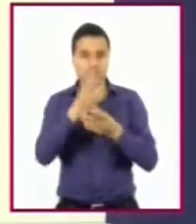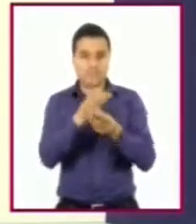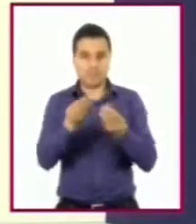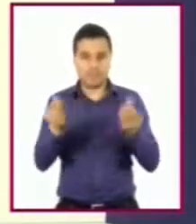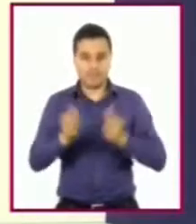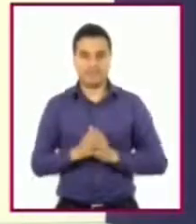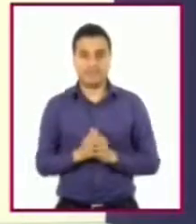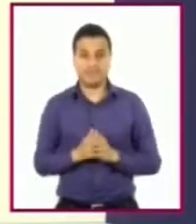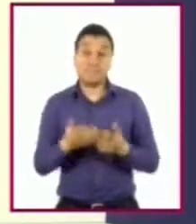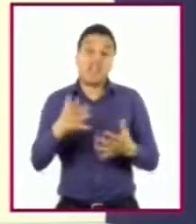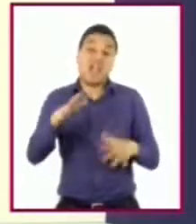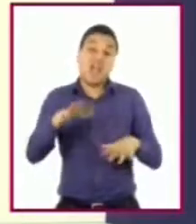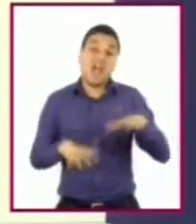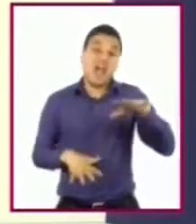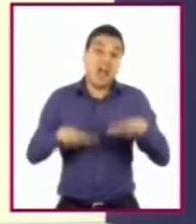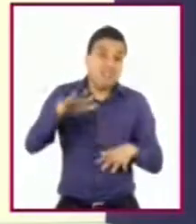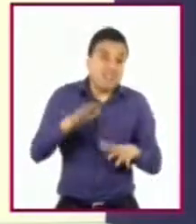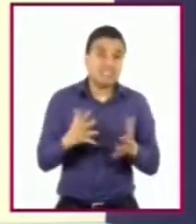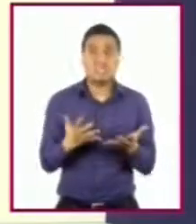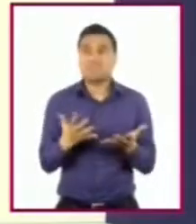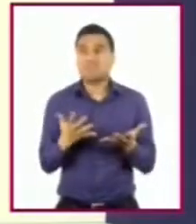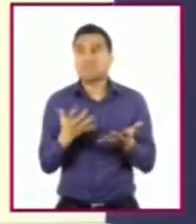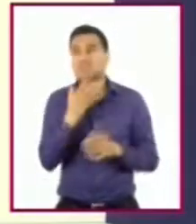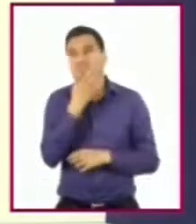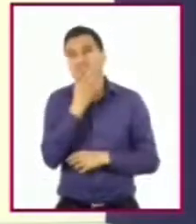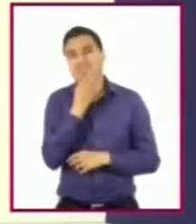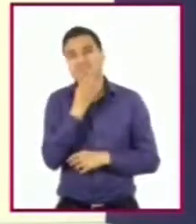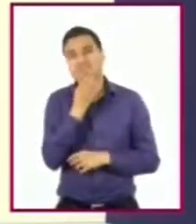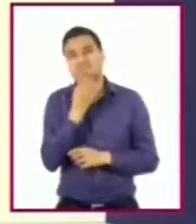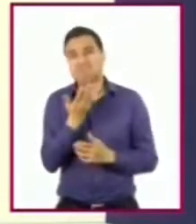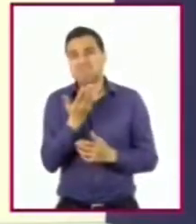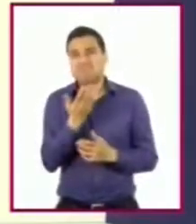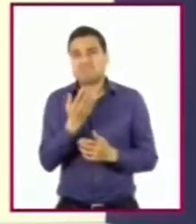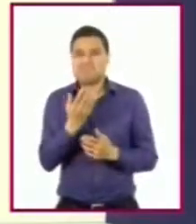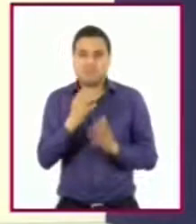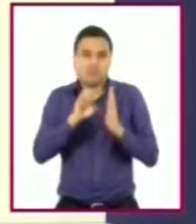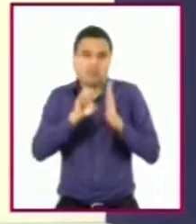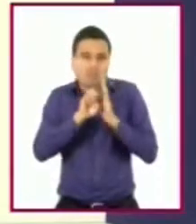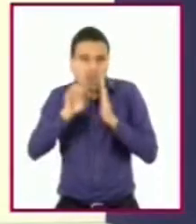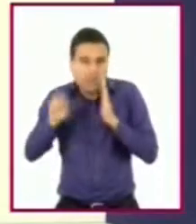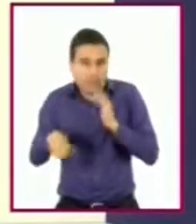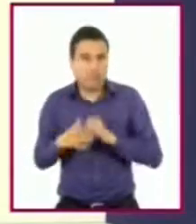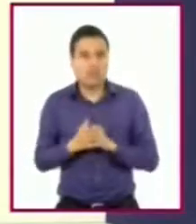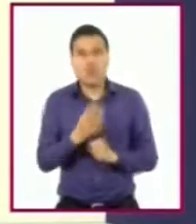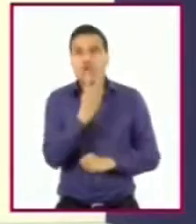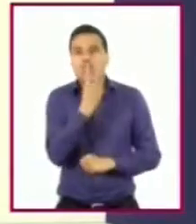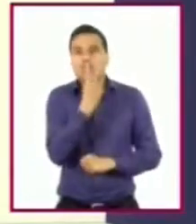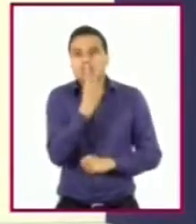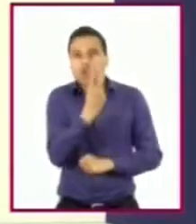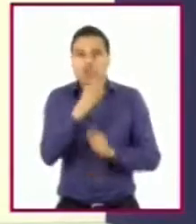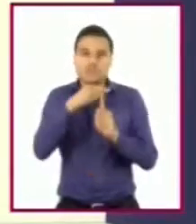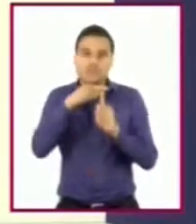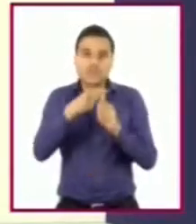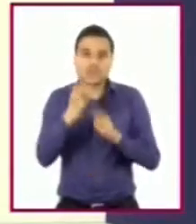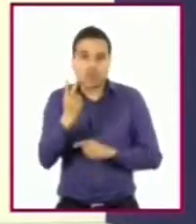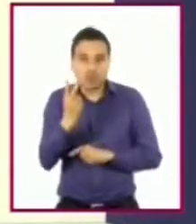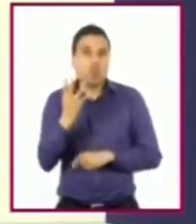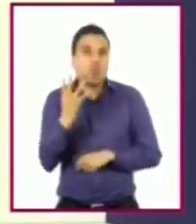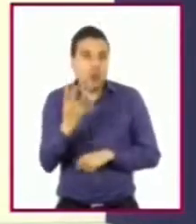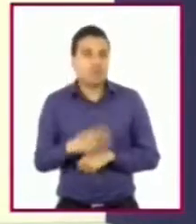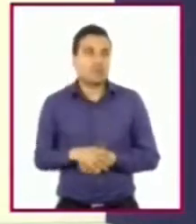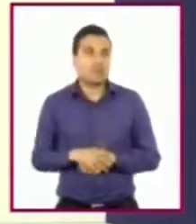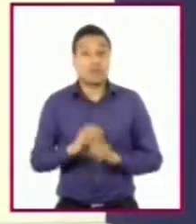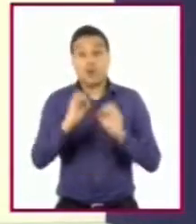A veces se trata de conocimientos como saber que dos más dos son cuatro. Y en